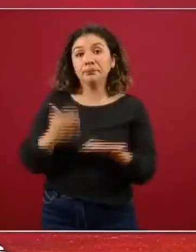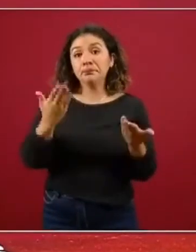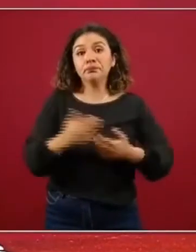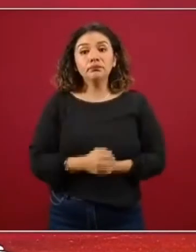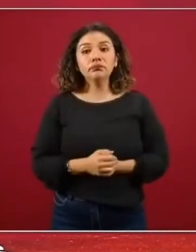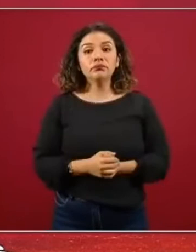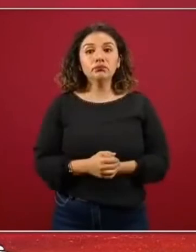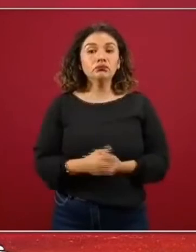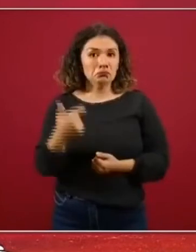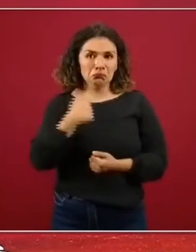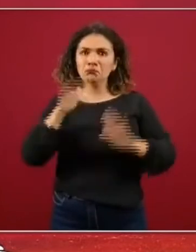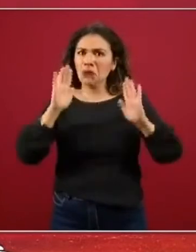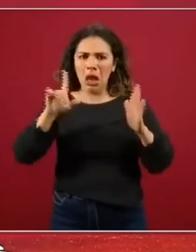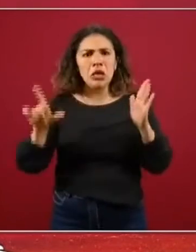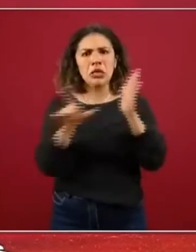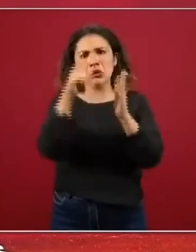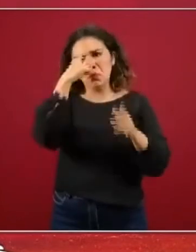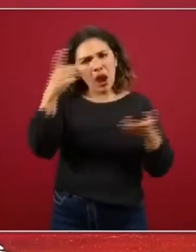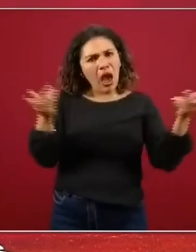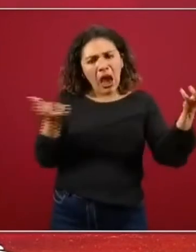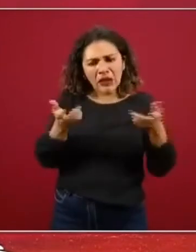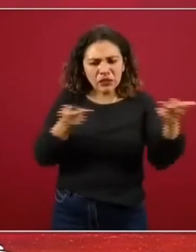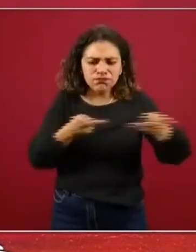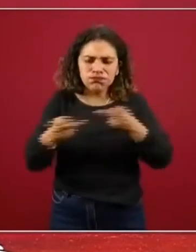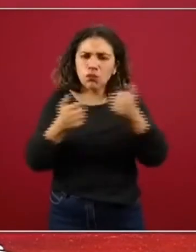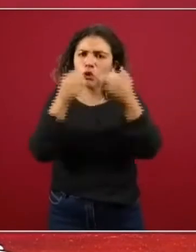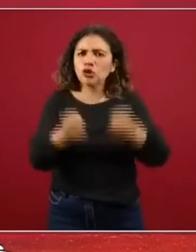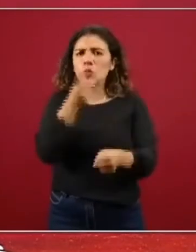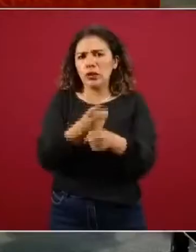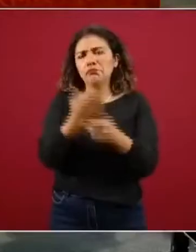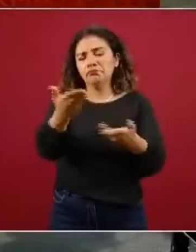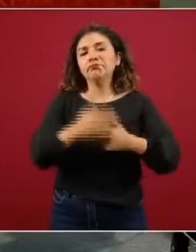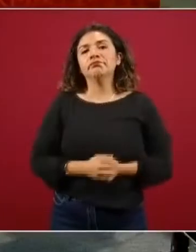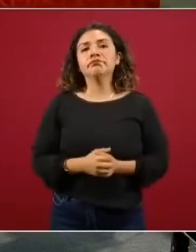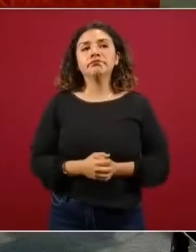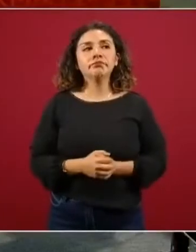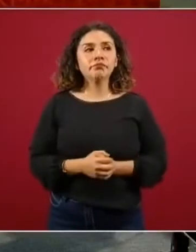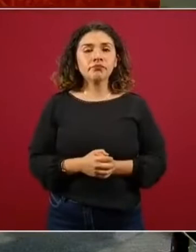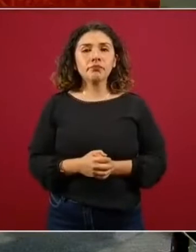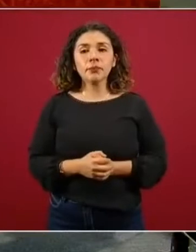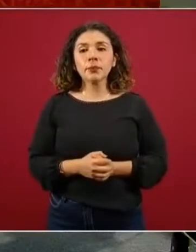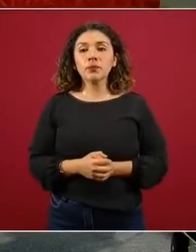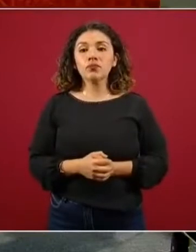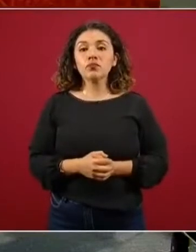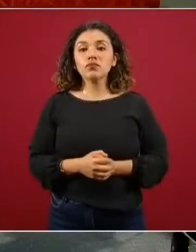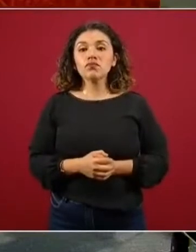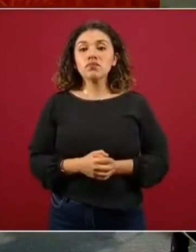estamos listos pues para hacerlo con todas las medidas de seguridad muchas gracias adelante